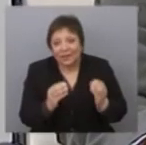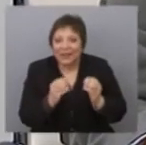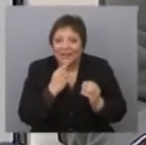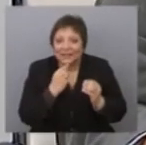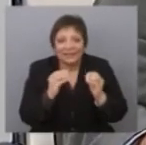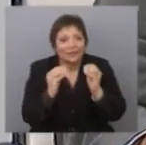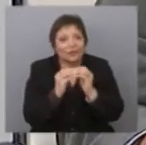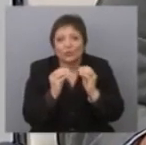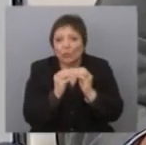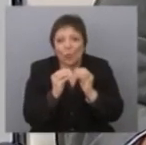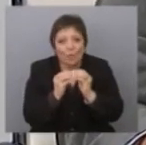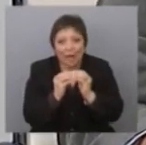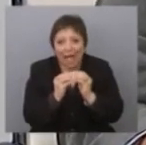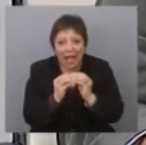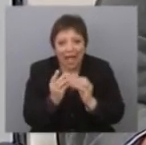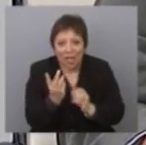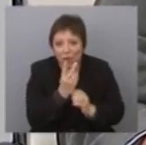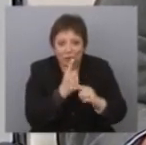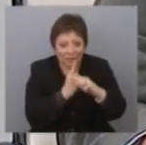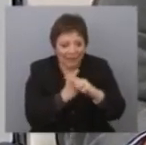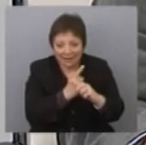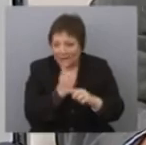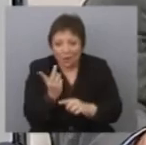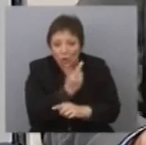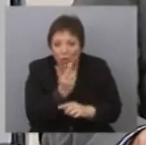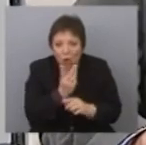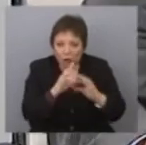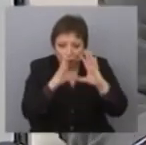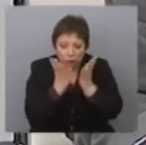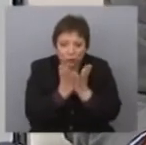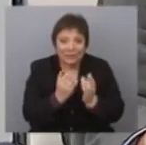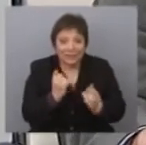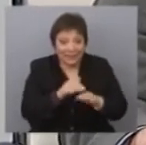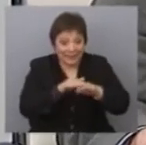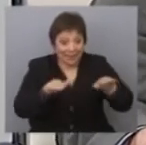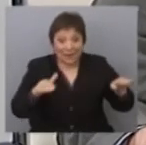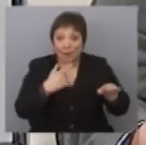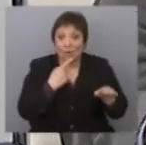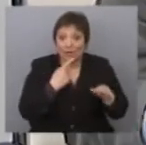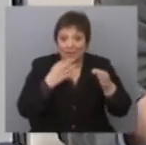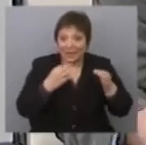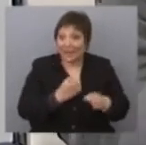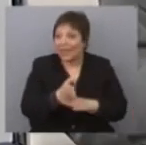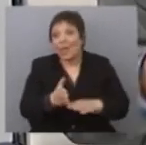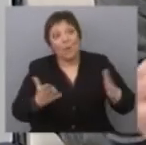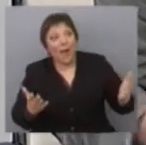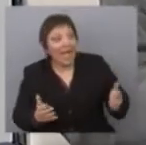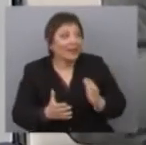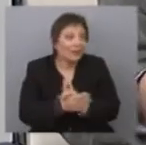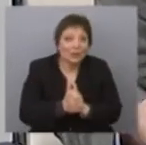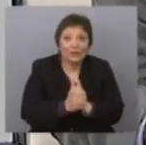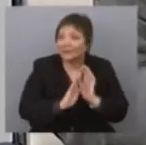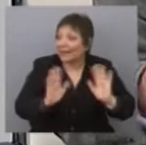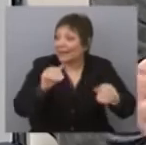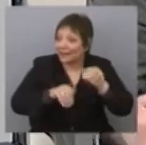dos cosas es el combo complicado. A mí me parece que, claro, si hay estabilidad política, si a la salida de elección todo el mundo dice, bueno, se